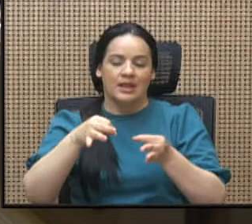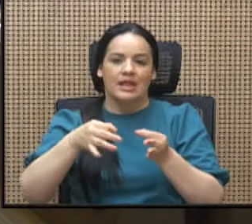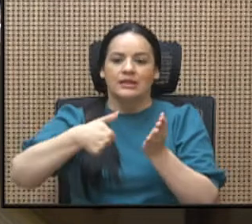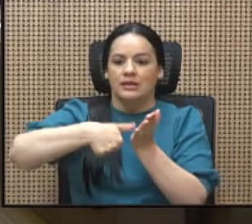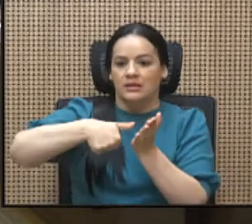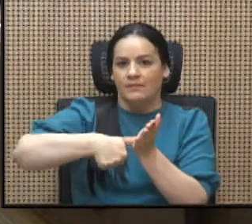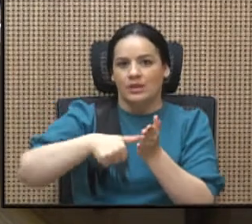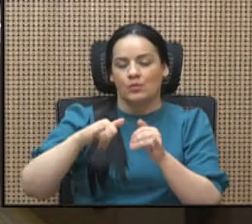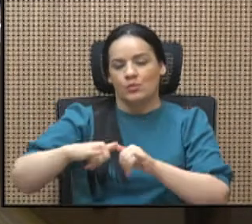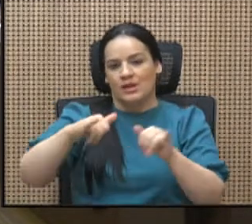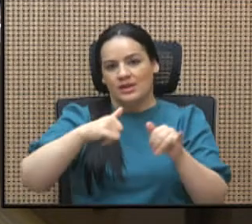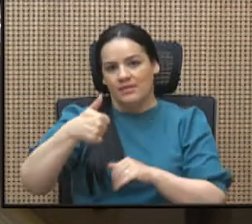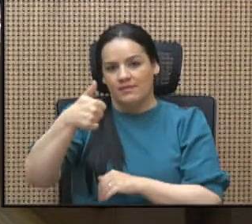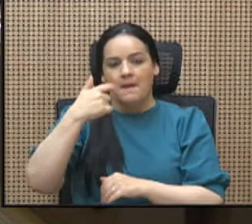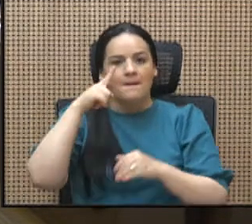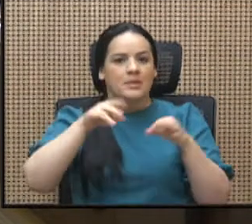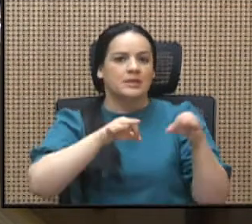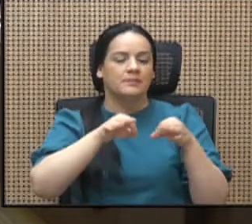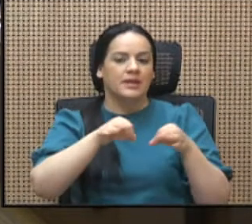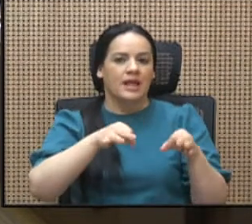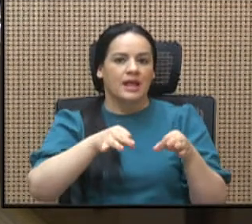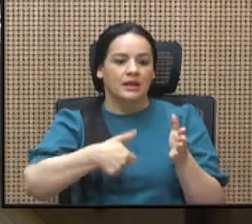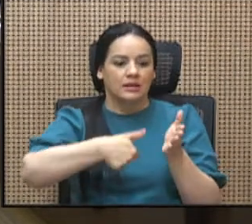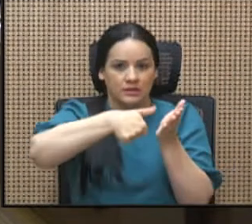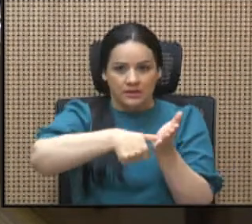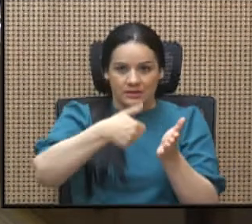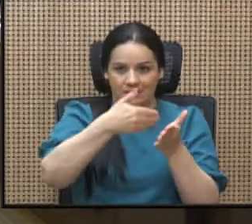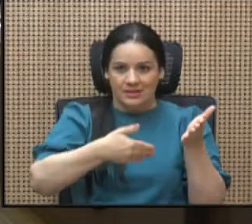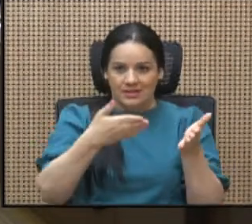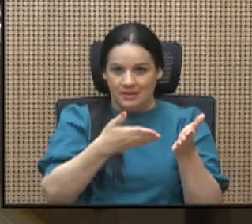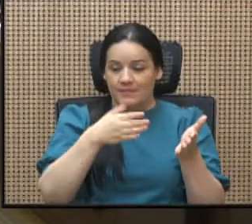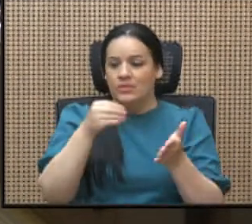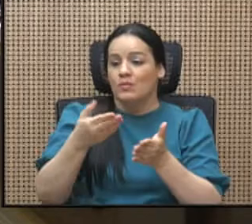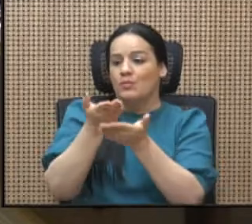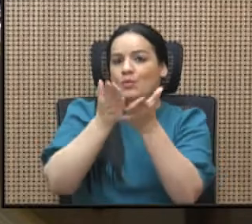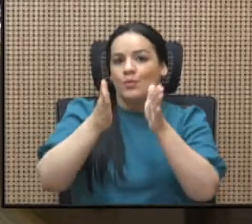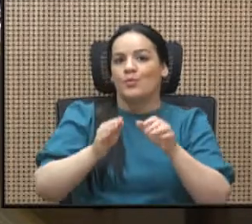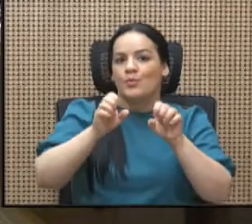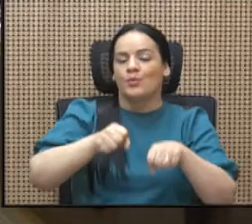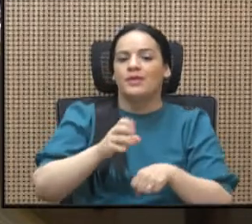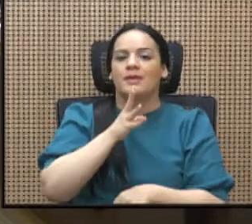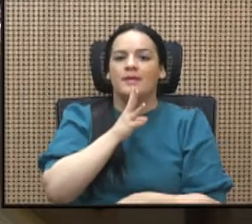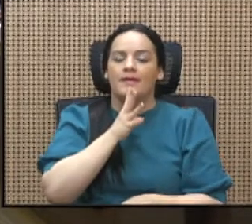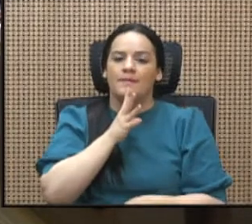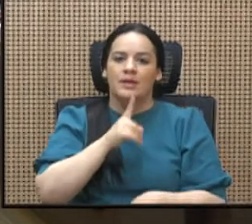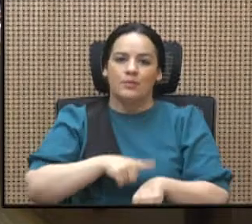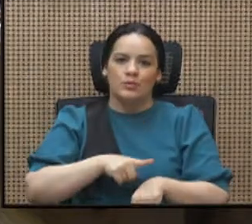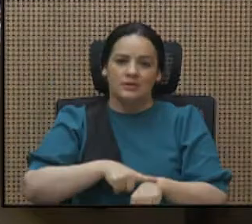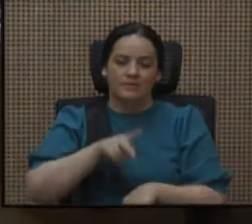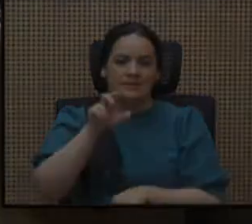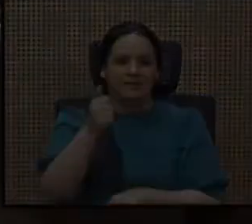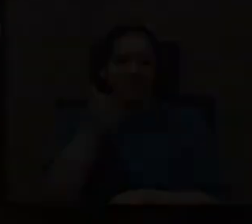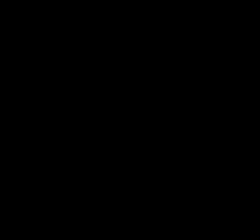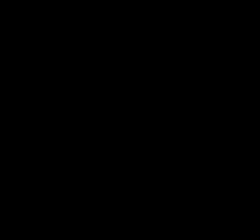Distrito Tercero del Cantón de Garavito, denominado Lagunillas, por considerarse necesario para el desarrollo y bienestar de sus